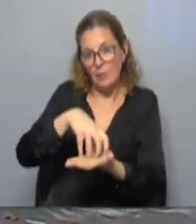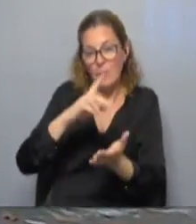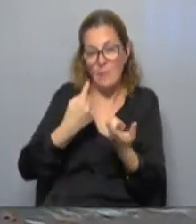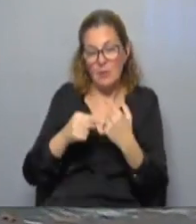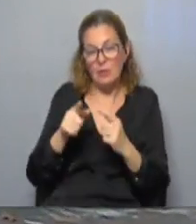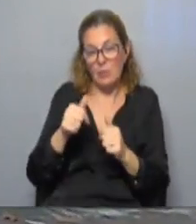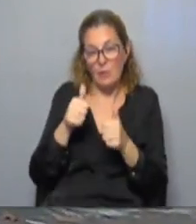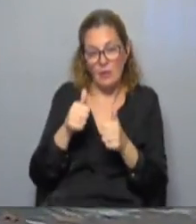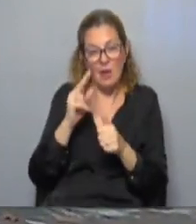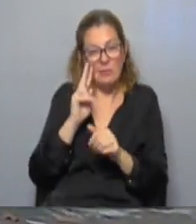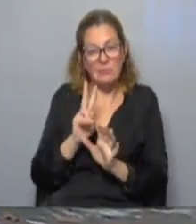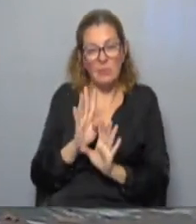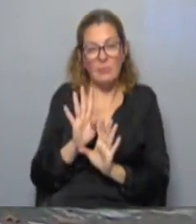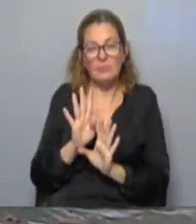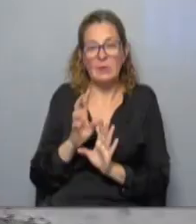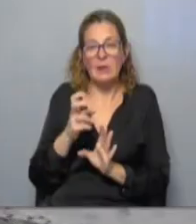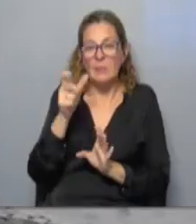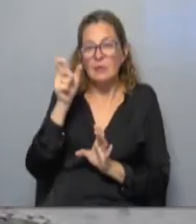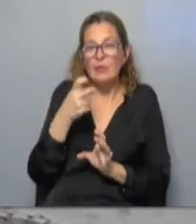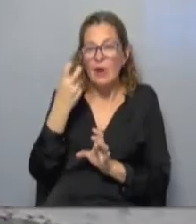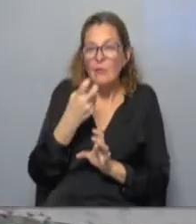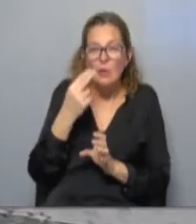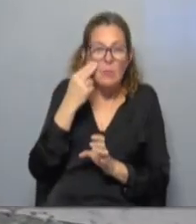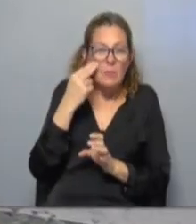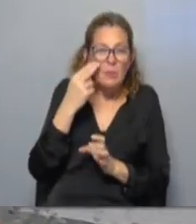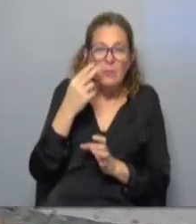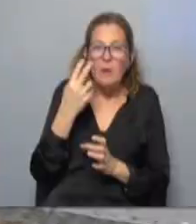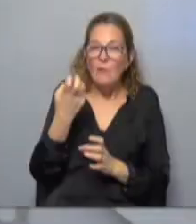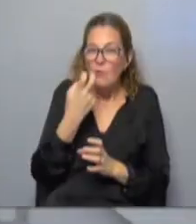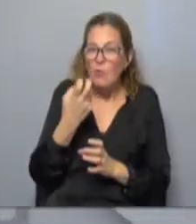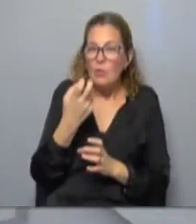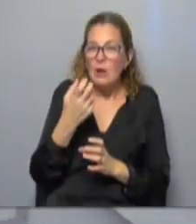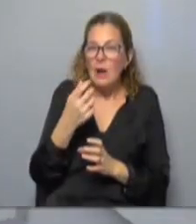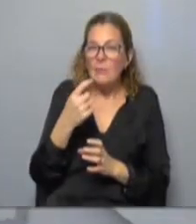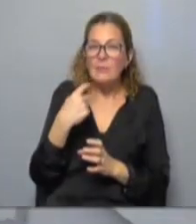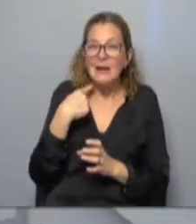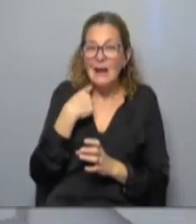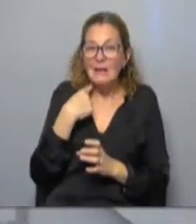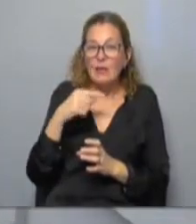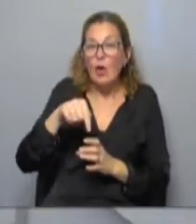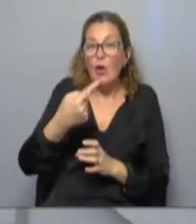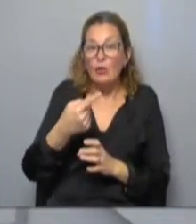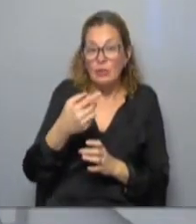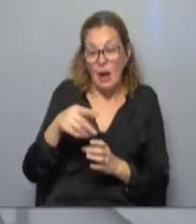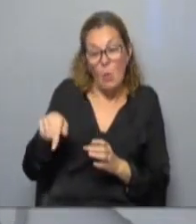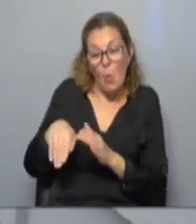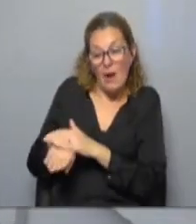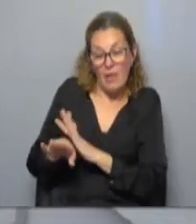bien y la gente un poco más busca a través del conflicto busca un poco más recargar una más garrafa que tiene ahí extra